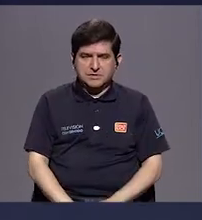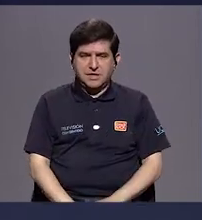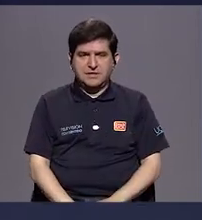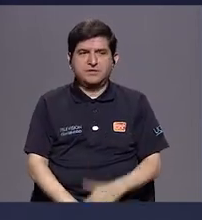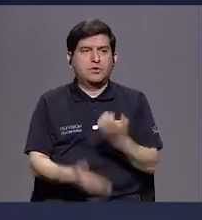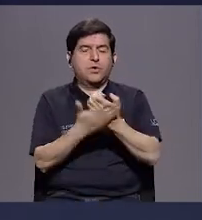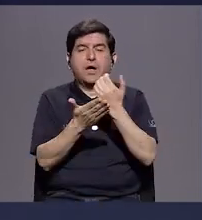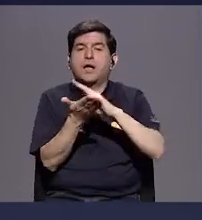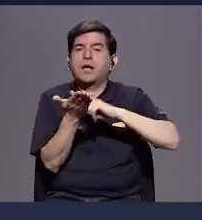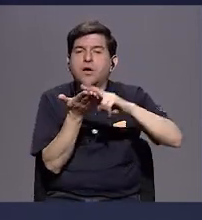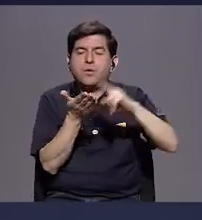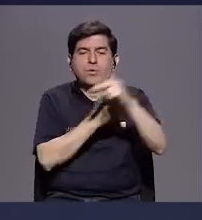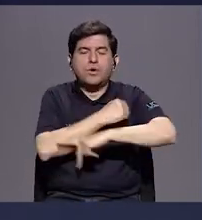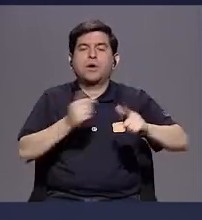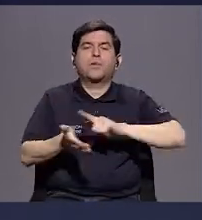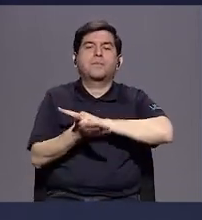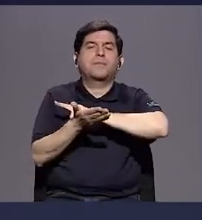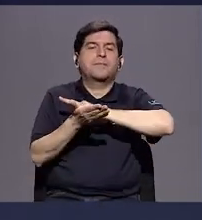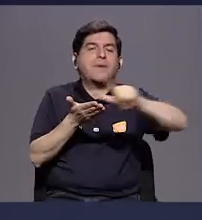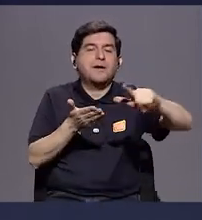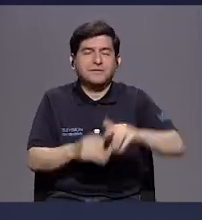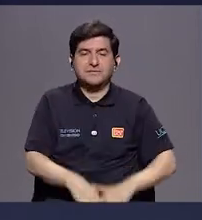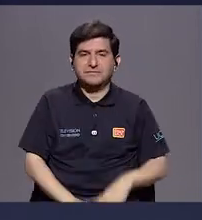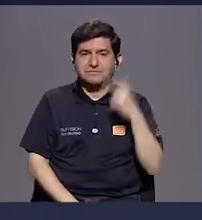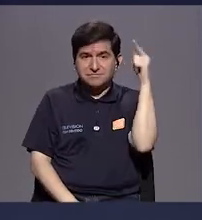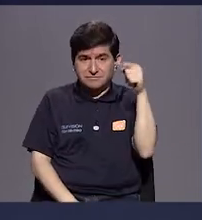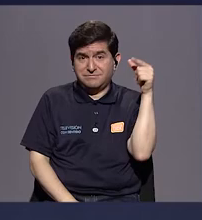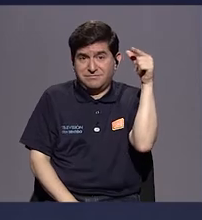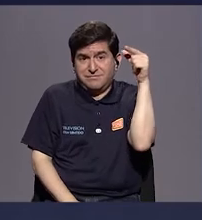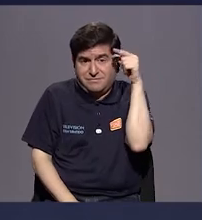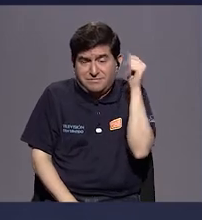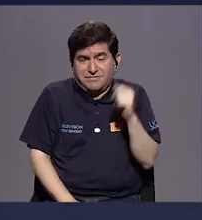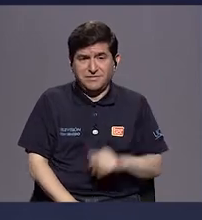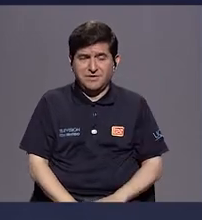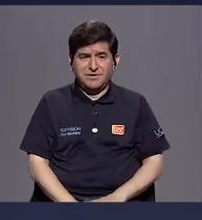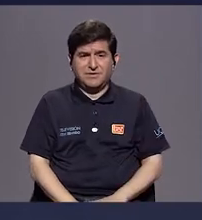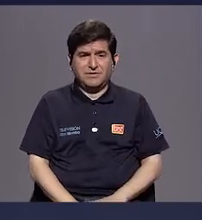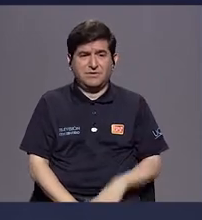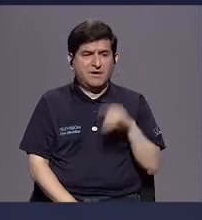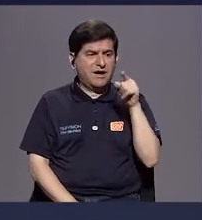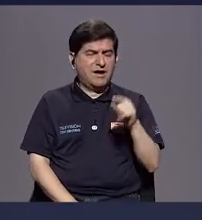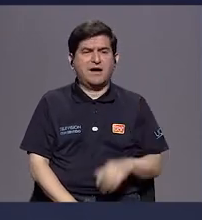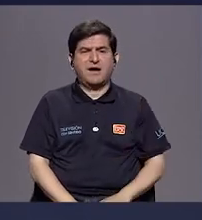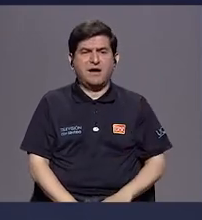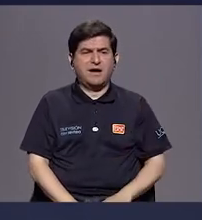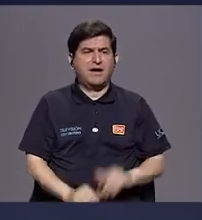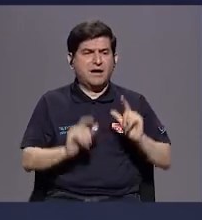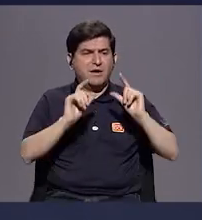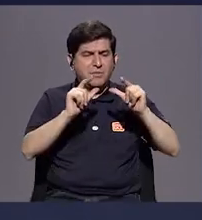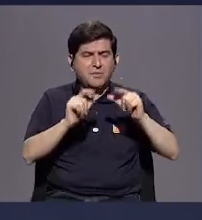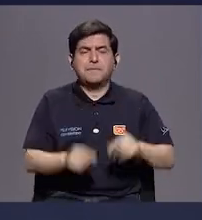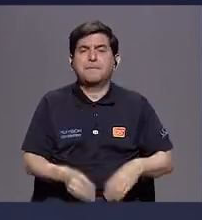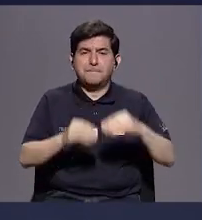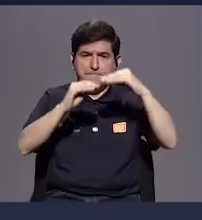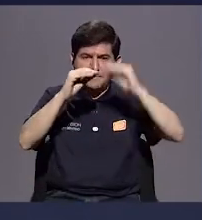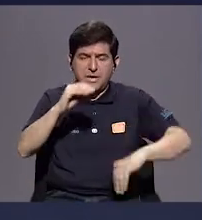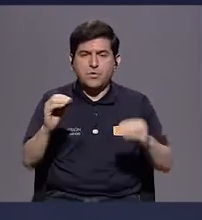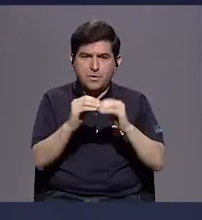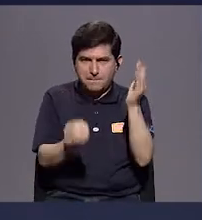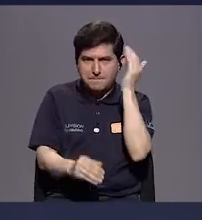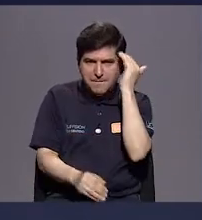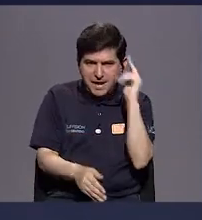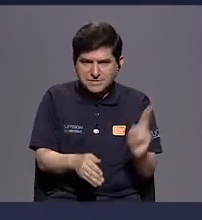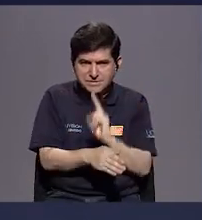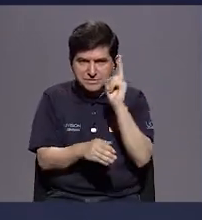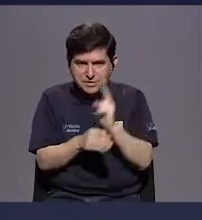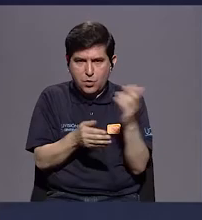economías verdes, en un país limpio, evidentemente los desperdicios cada vez son menores porque hay más conciencia